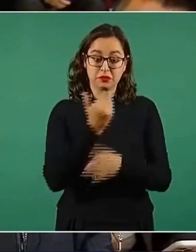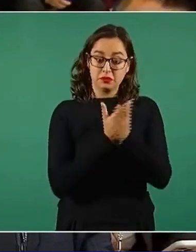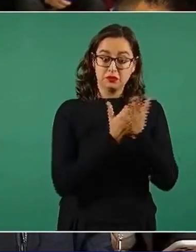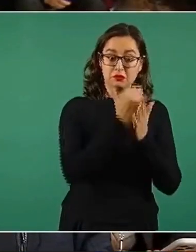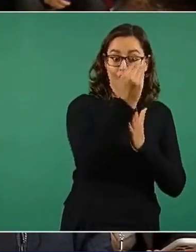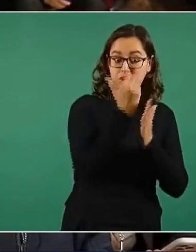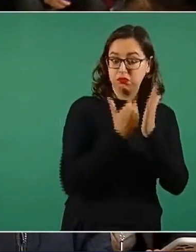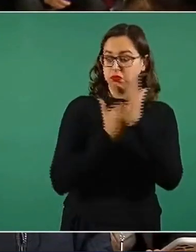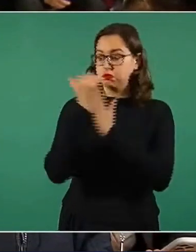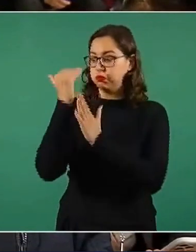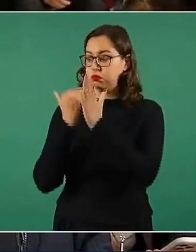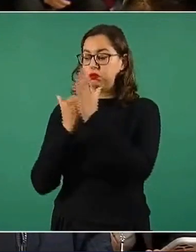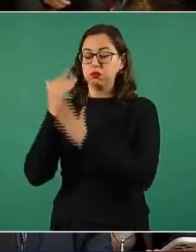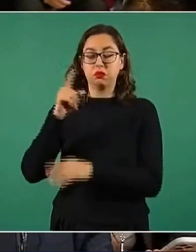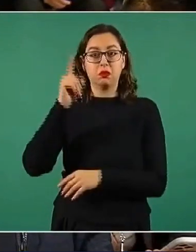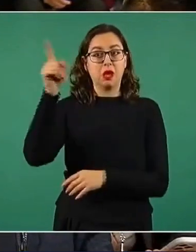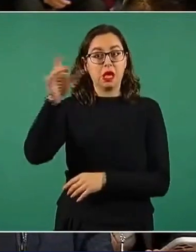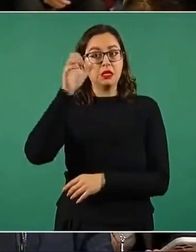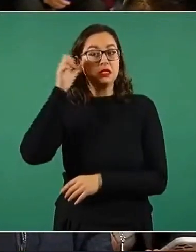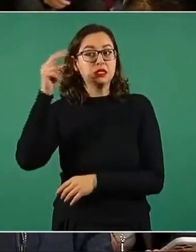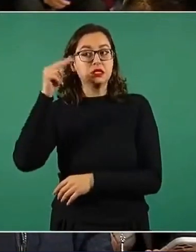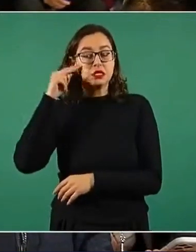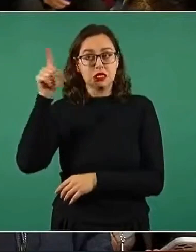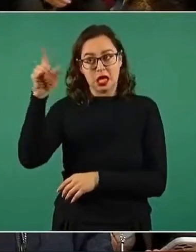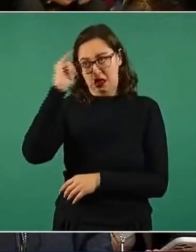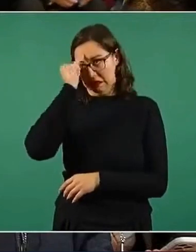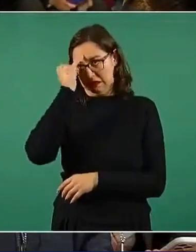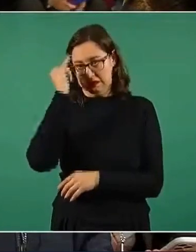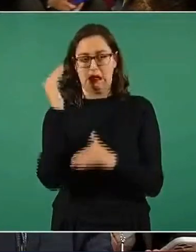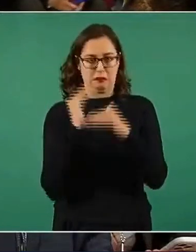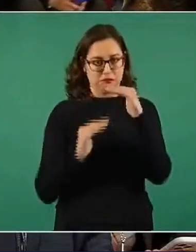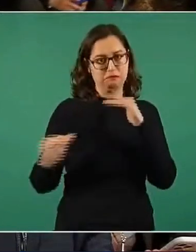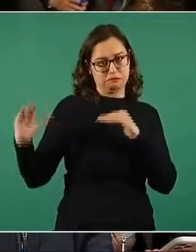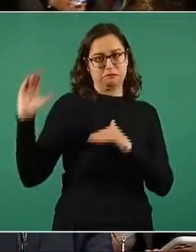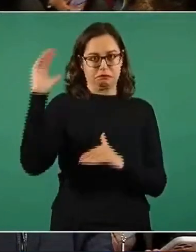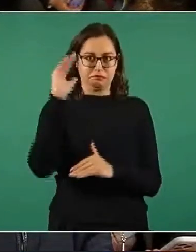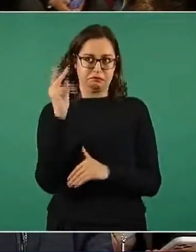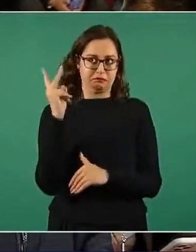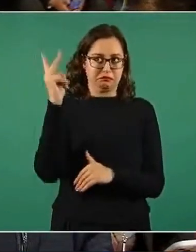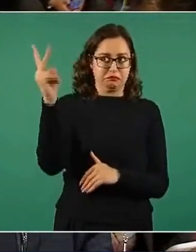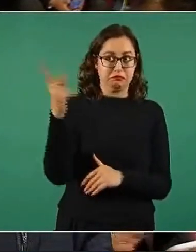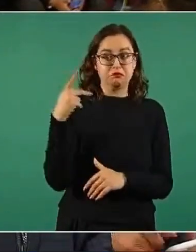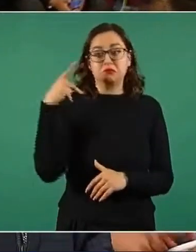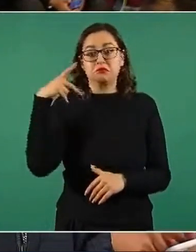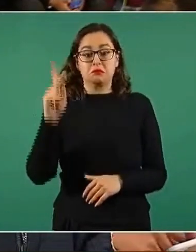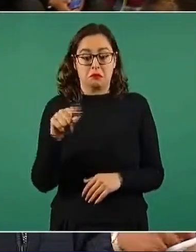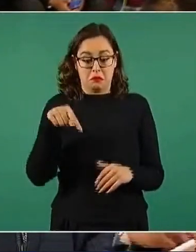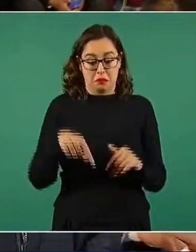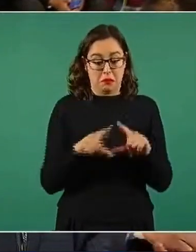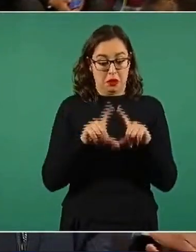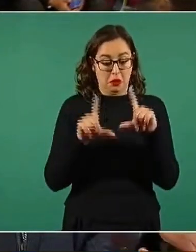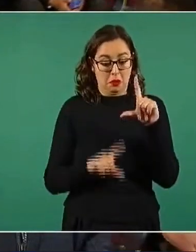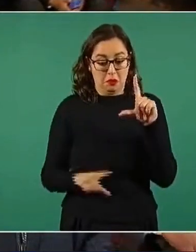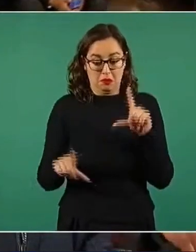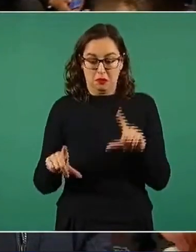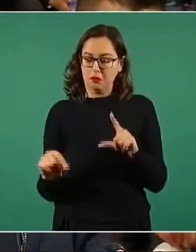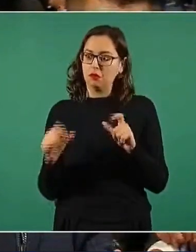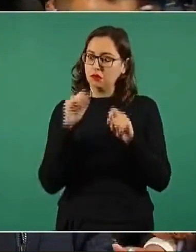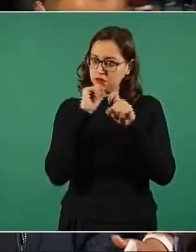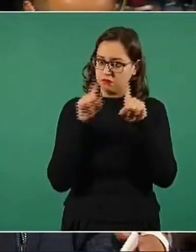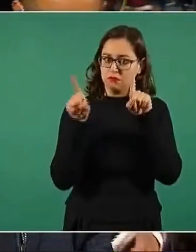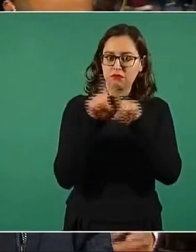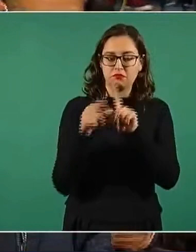e India. Estamos superando a las potencias, incluso Estados Unidos, Rusia, Alemania,